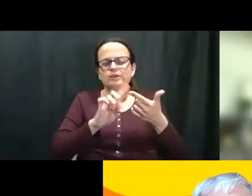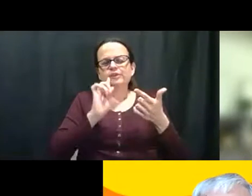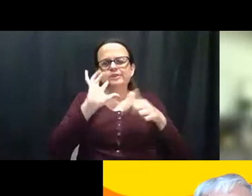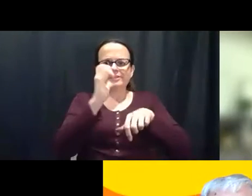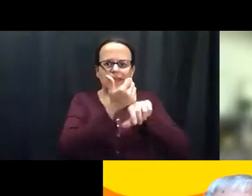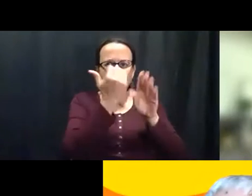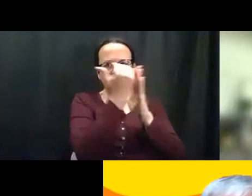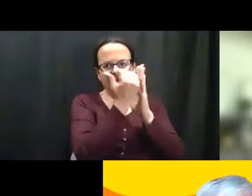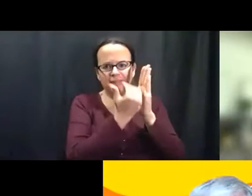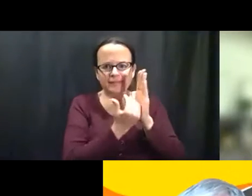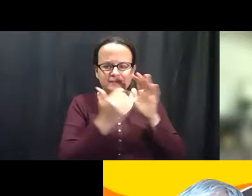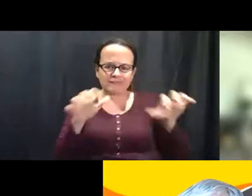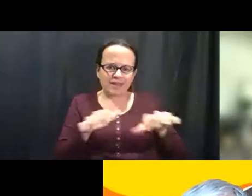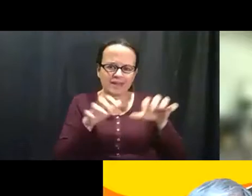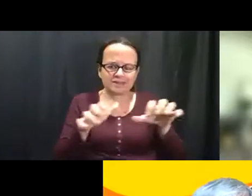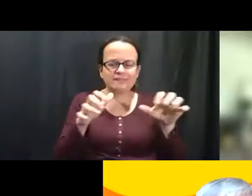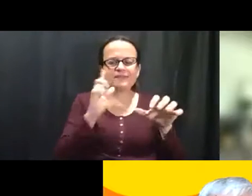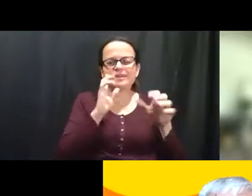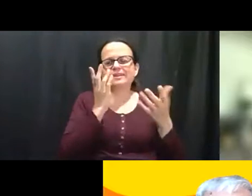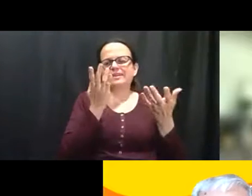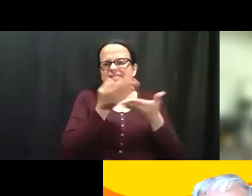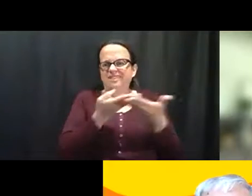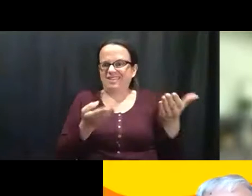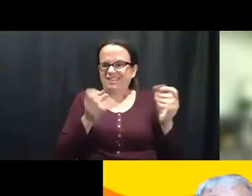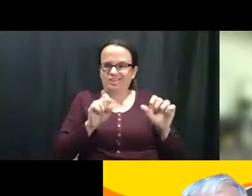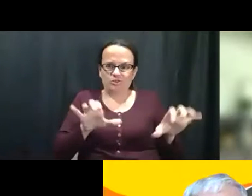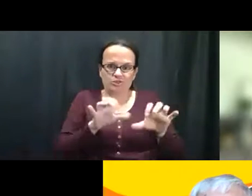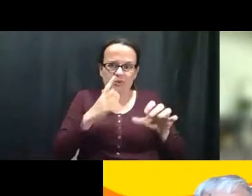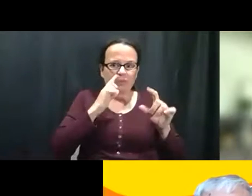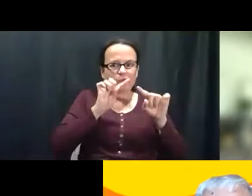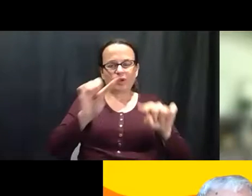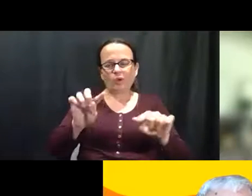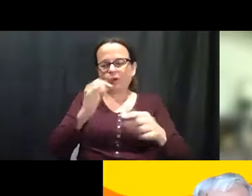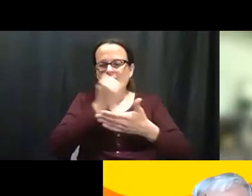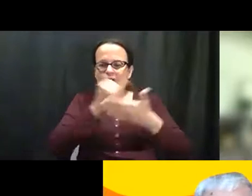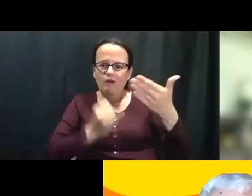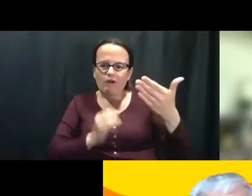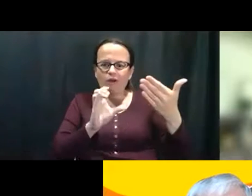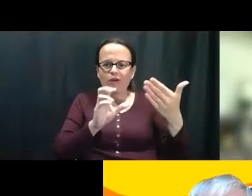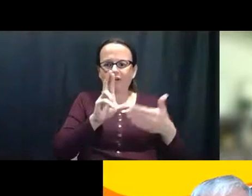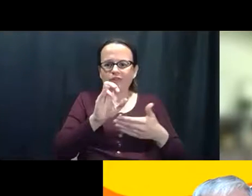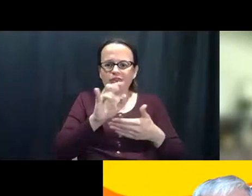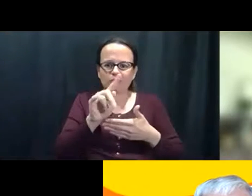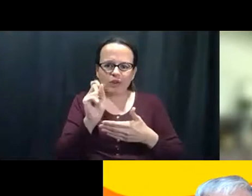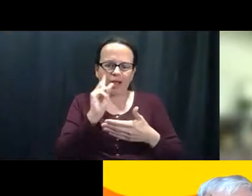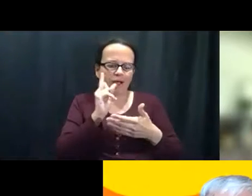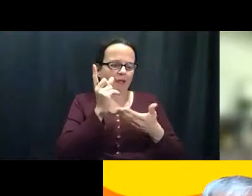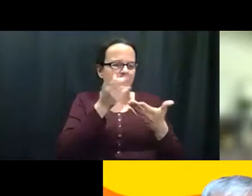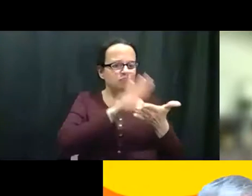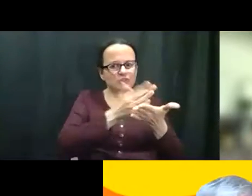materiales, hicimos listas de actividades y lugares en cuales ellos podían ir y hacer, eh,